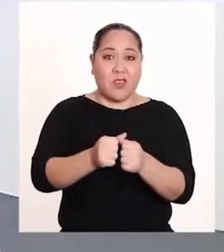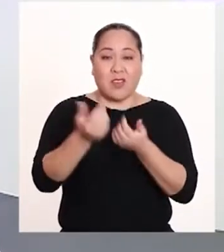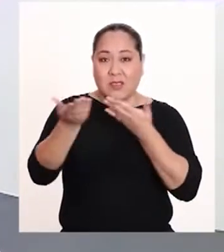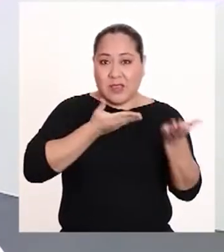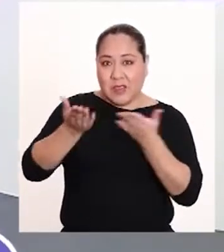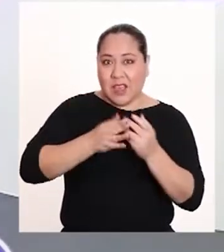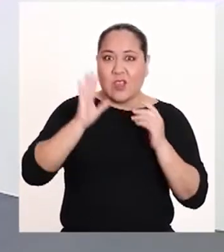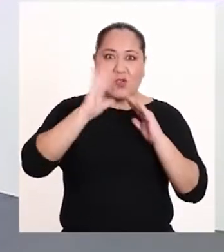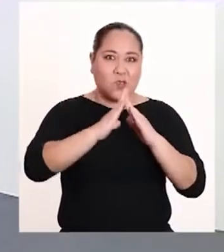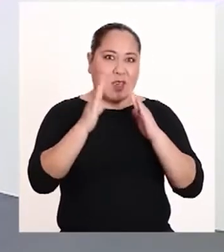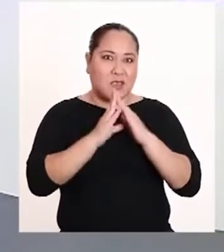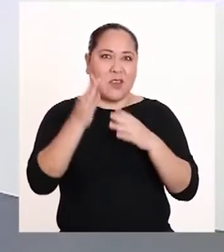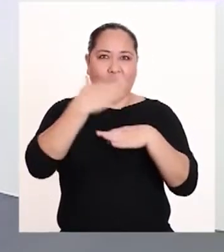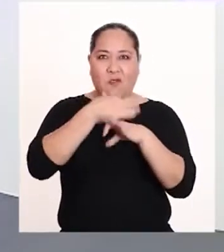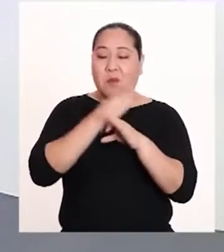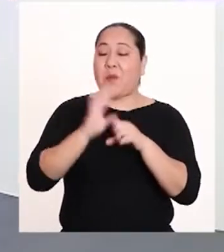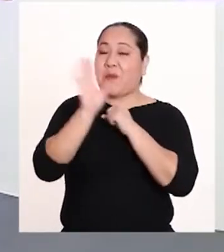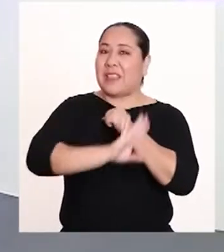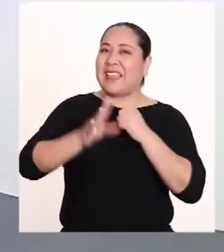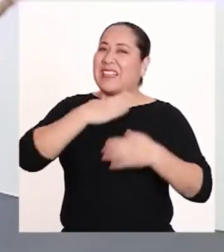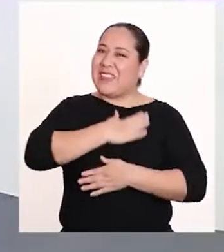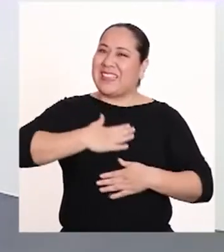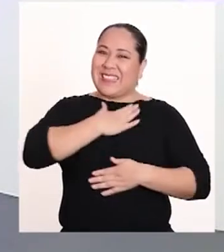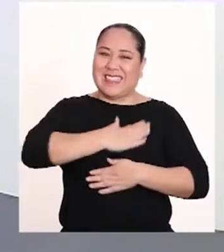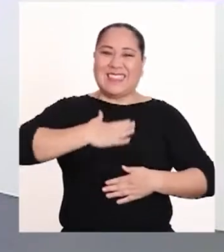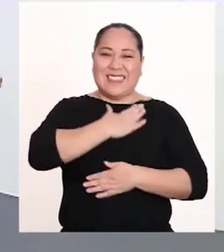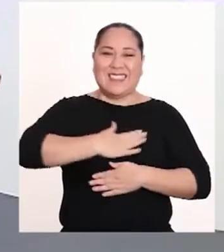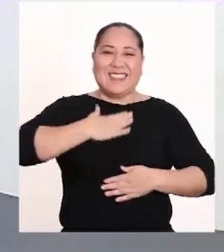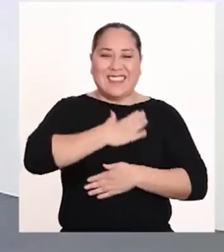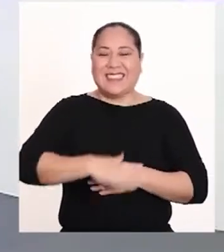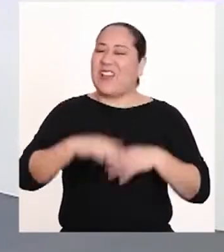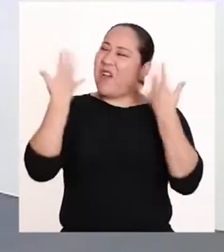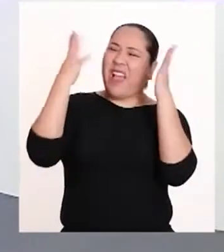aprendiendo desde casa de manera segura y divertida.